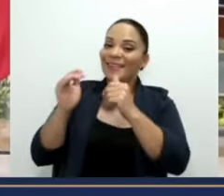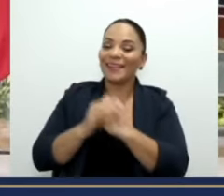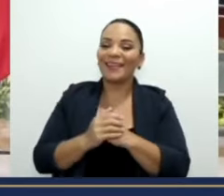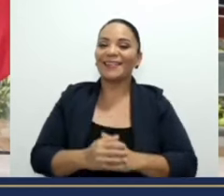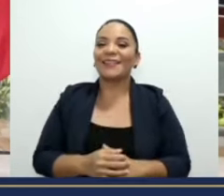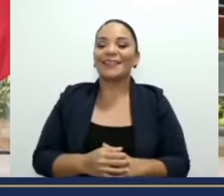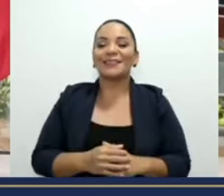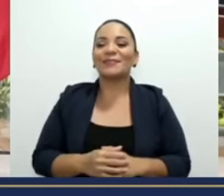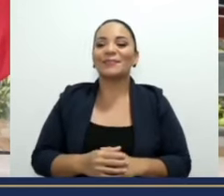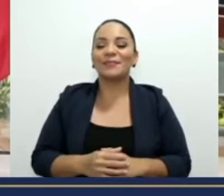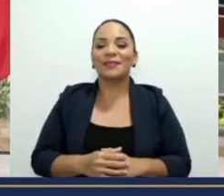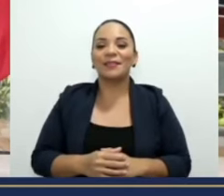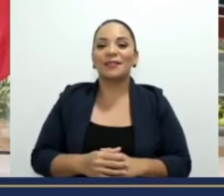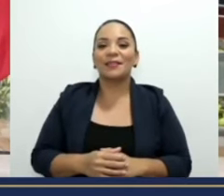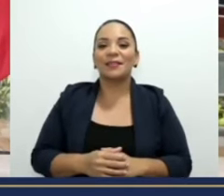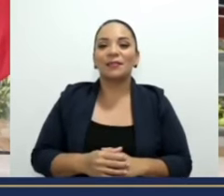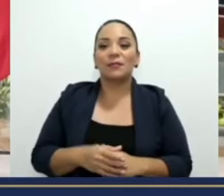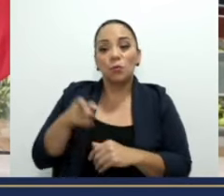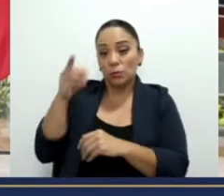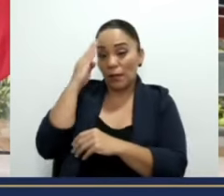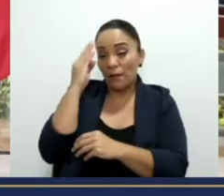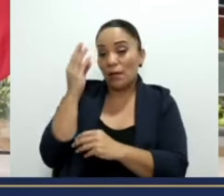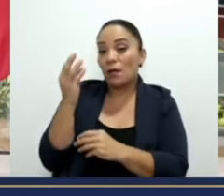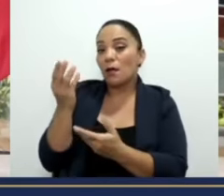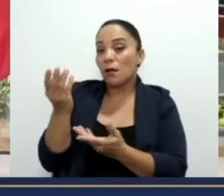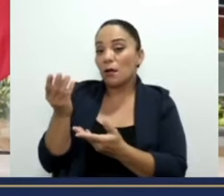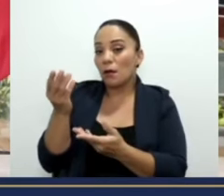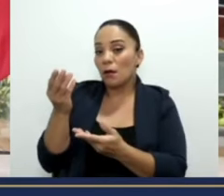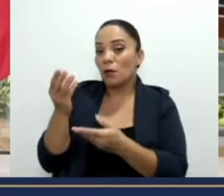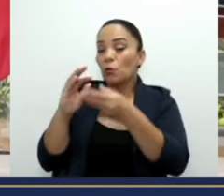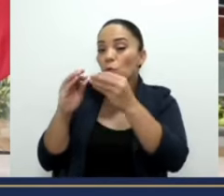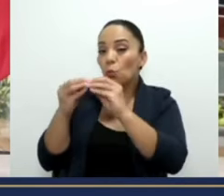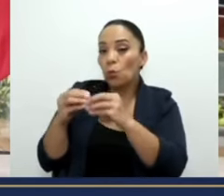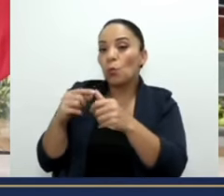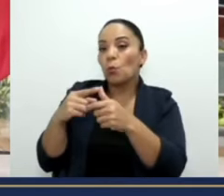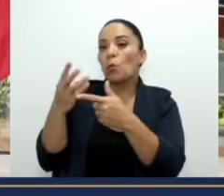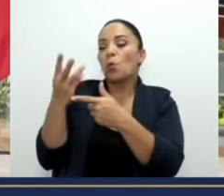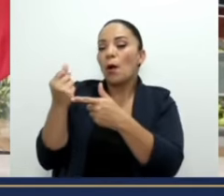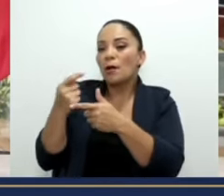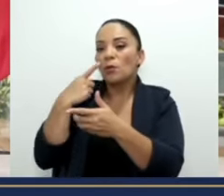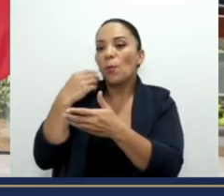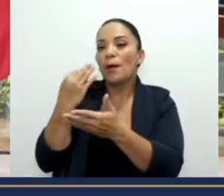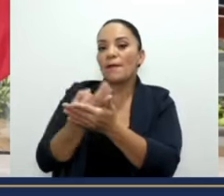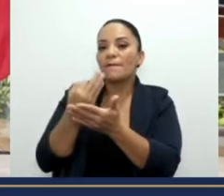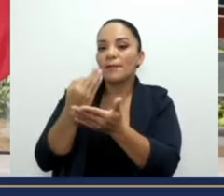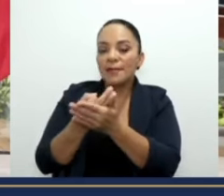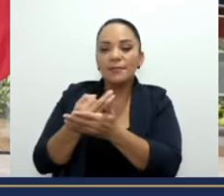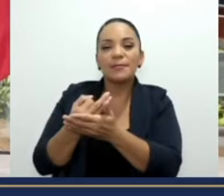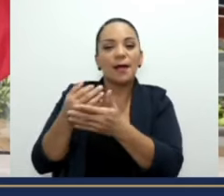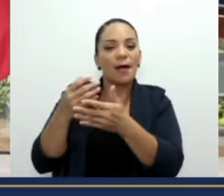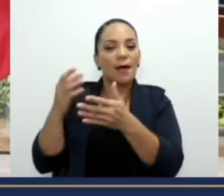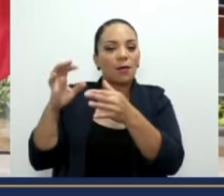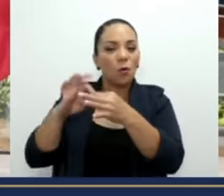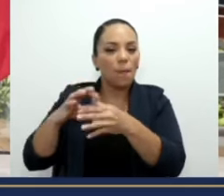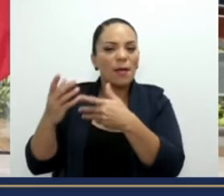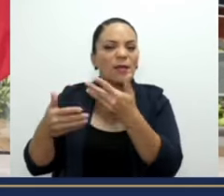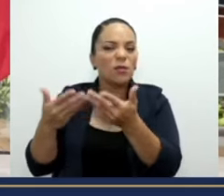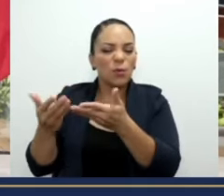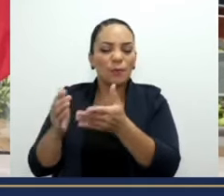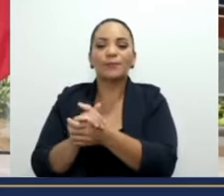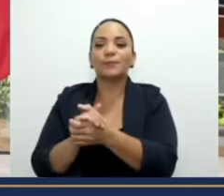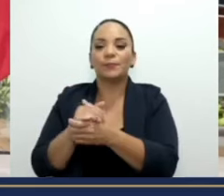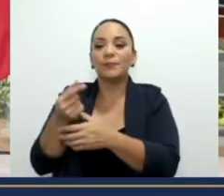saben montos para financiar las actividades del convenio, etcétera. Doña Gina,